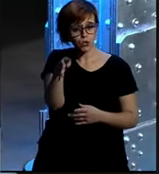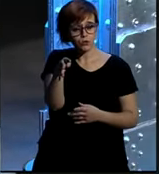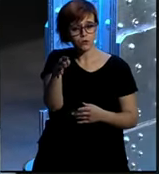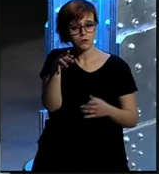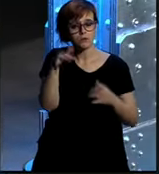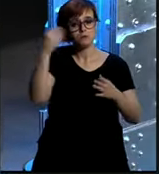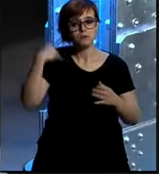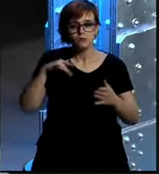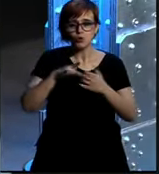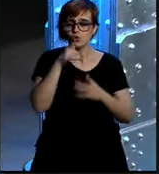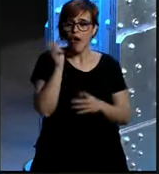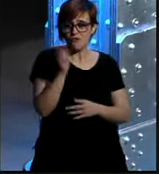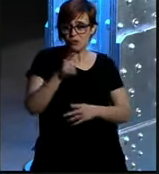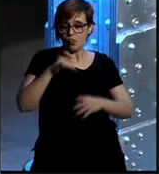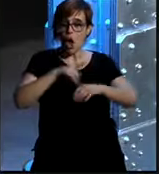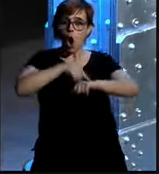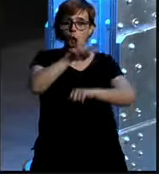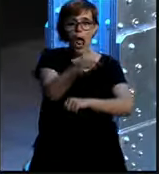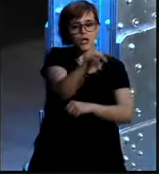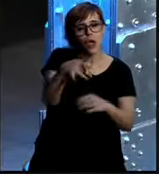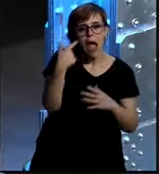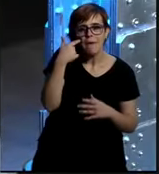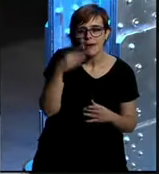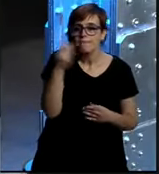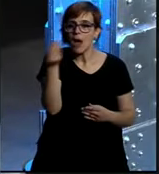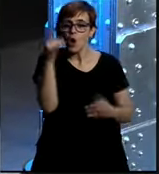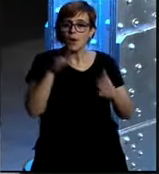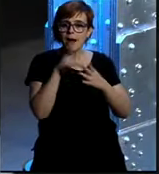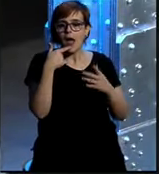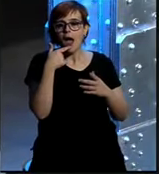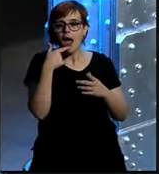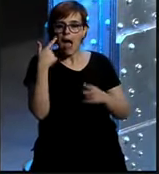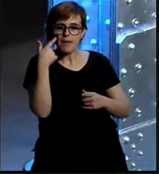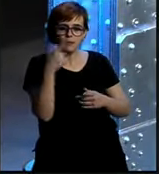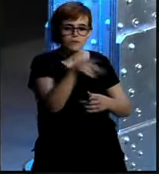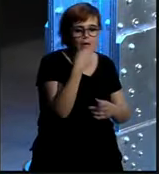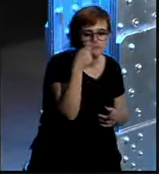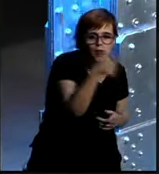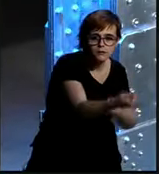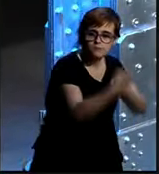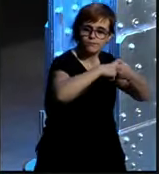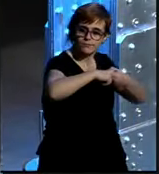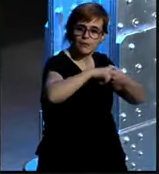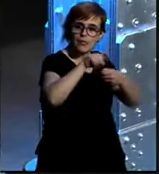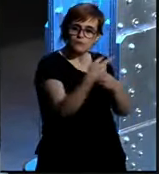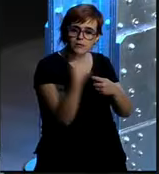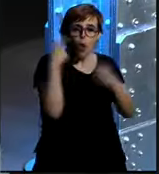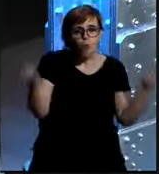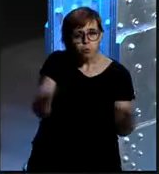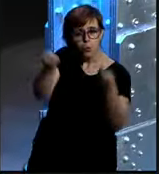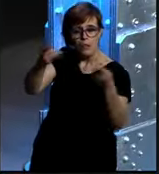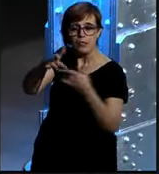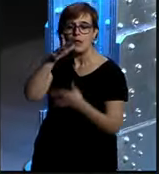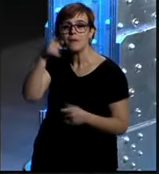definido también una frecuencia unos horarios medimos cuándo nos viene mejor publicar qué tipo de cosas ¿vale? y entonces tenemos un óptico que vamos